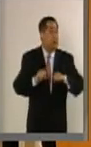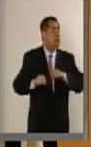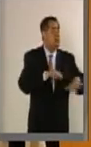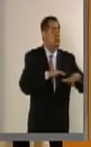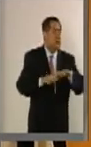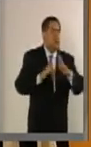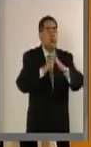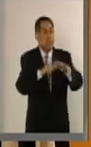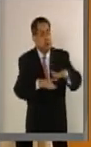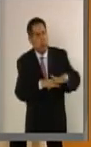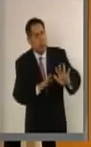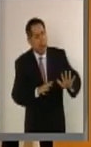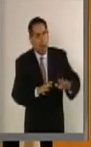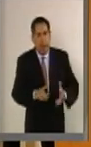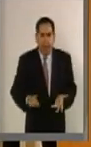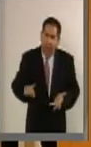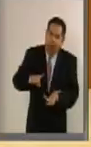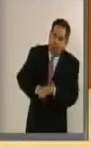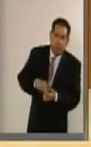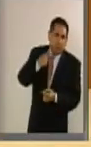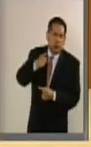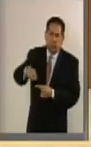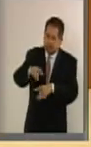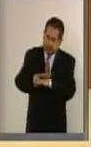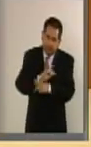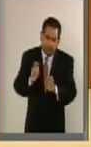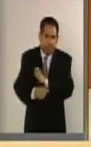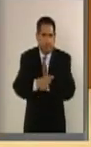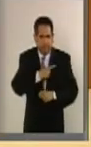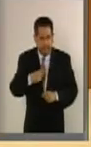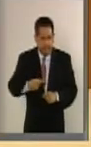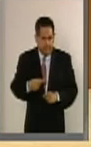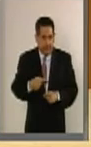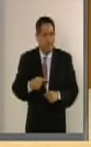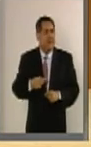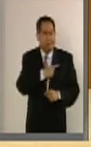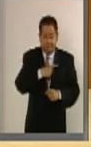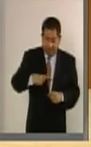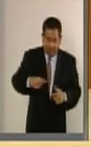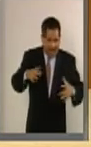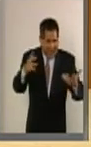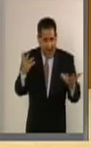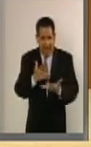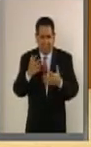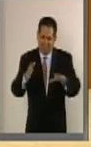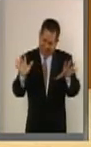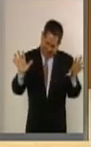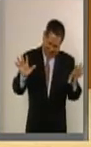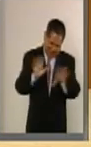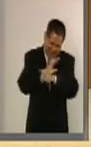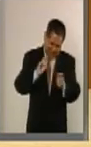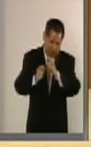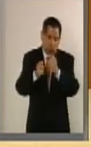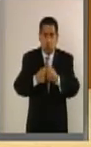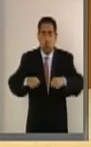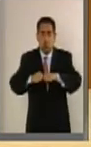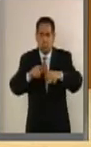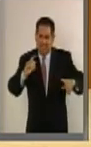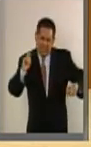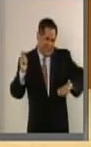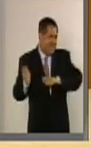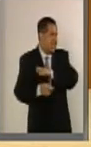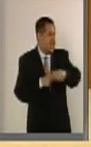el suelo que pisamos. Estamos en la antesala de un sacudimiento social que